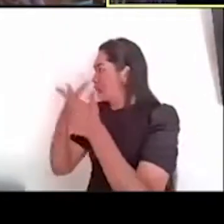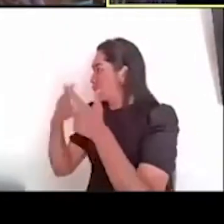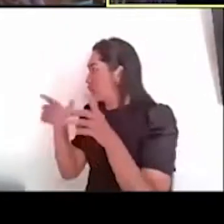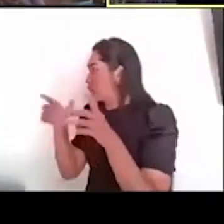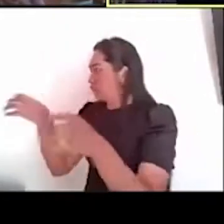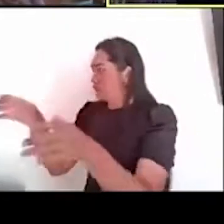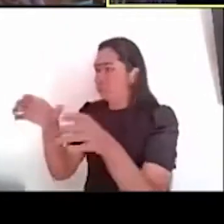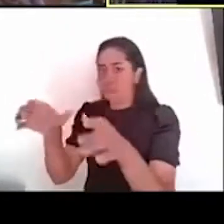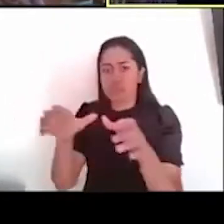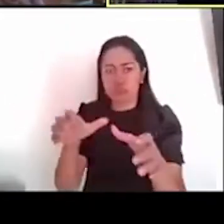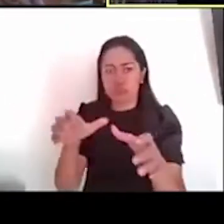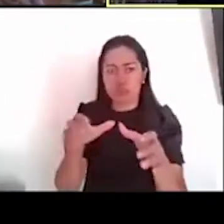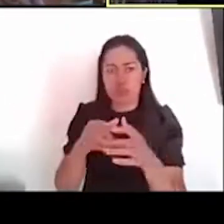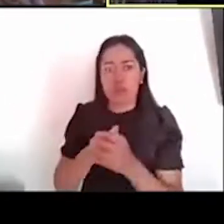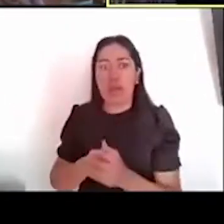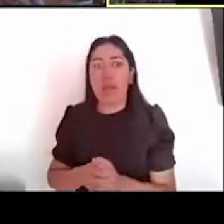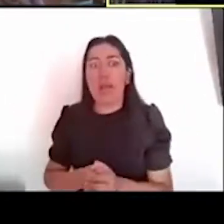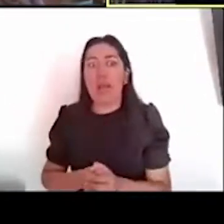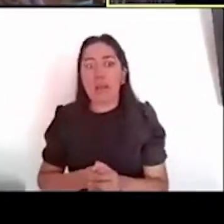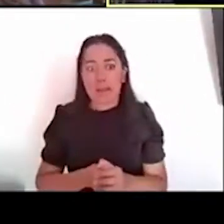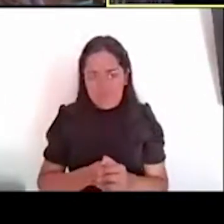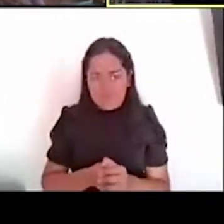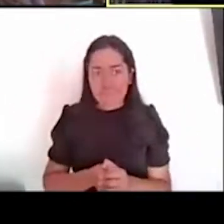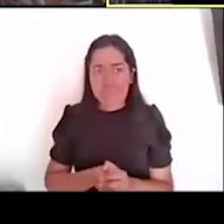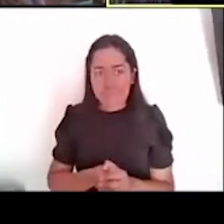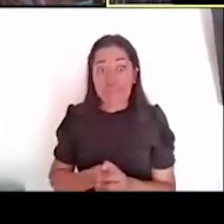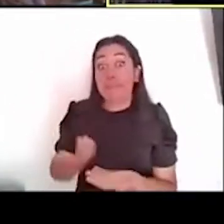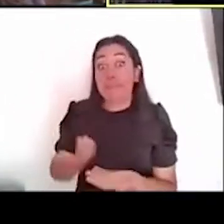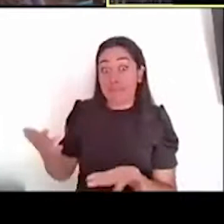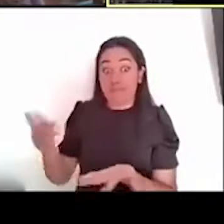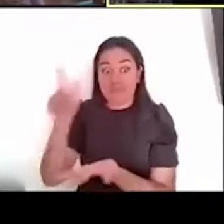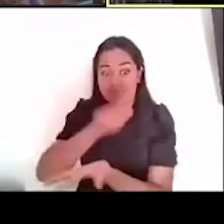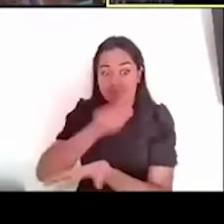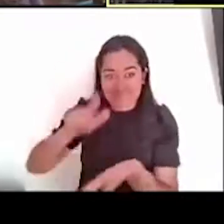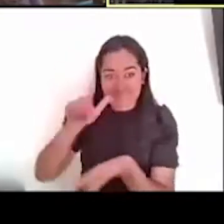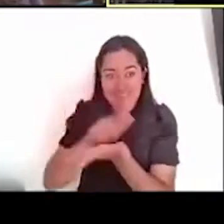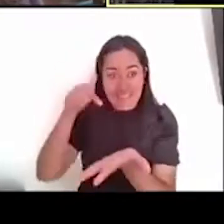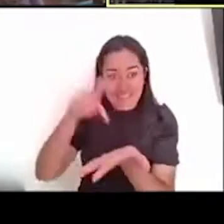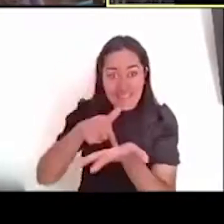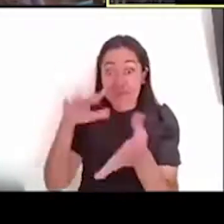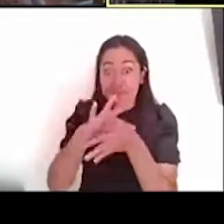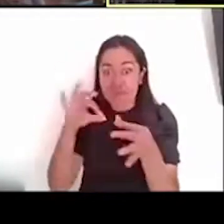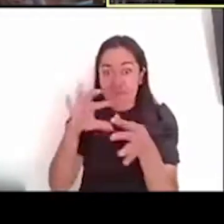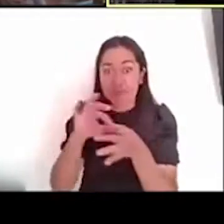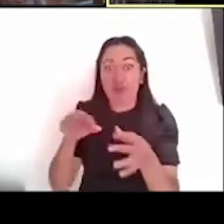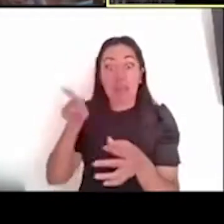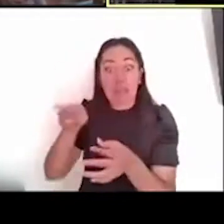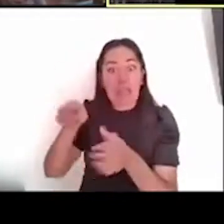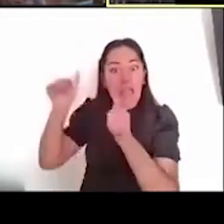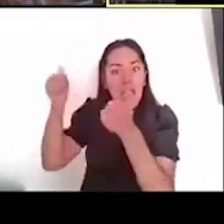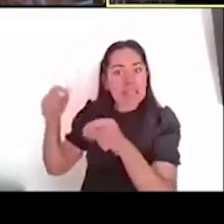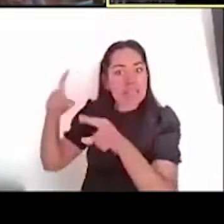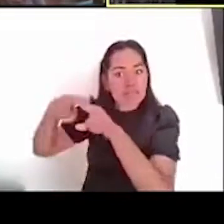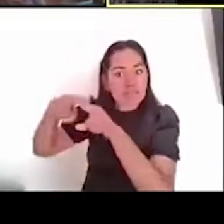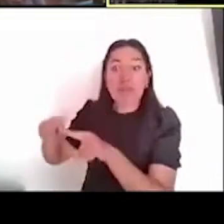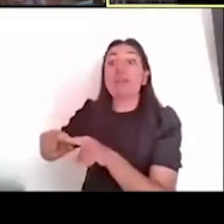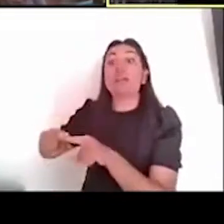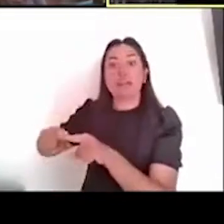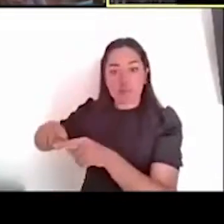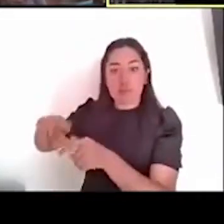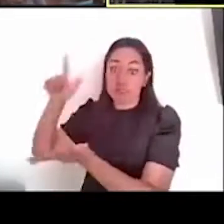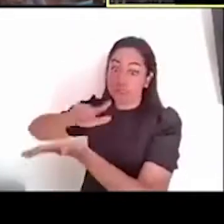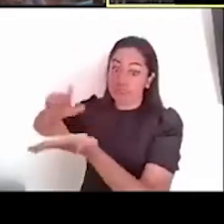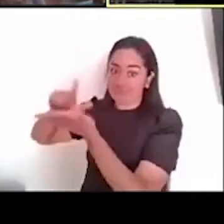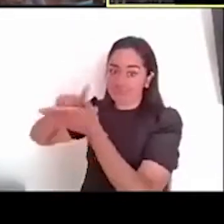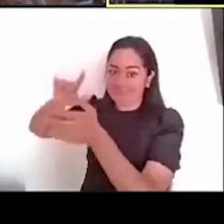a Lina, porque por ley, los vestigios arqueológicos están protegidos, están protegidos por la ley, entonces, tienen